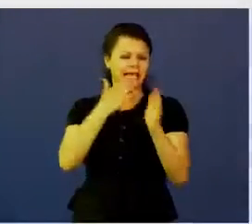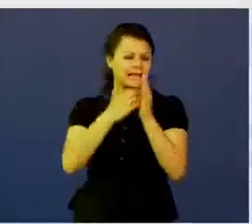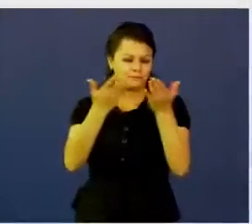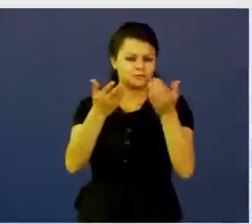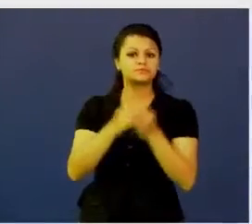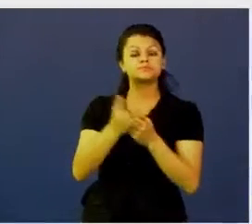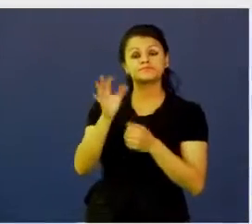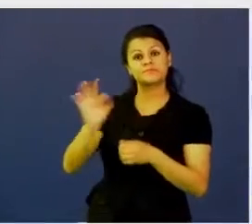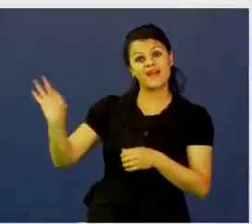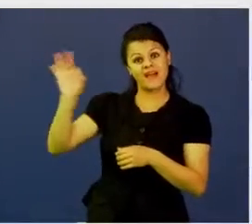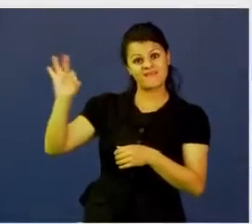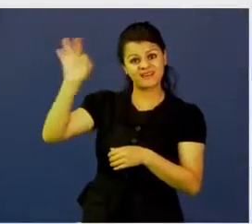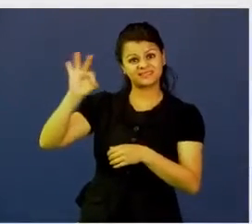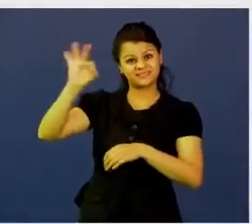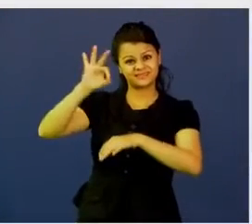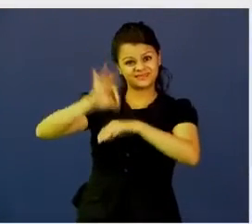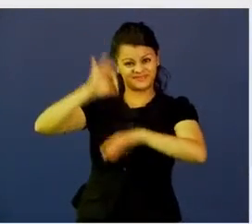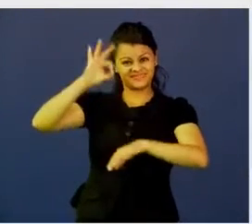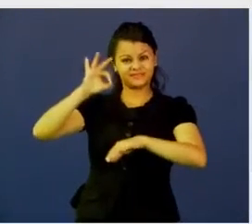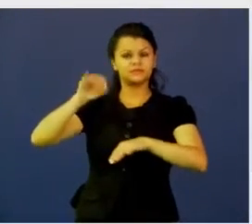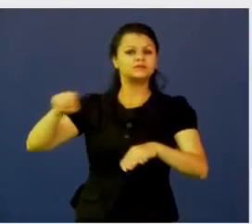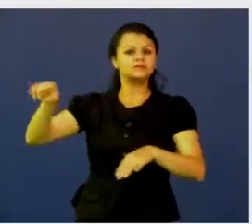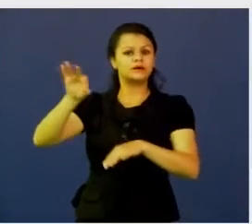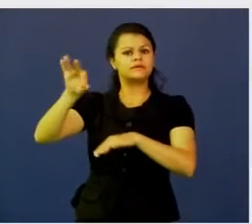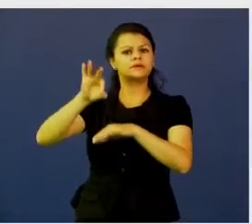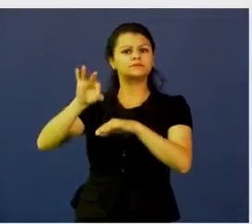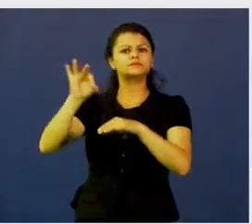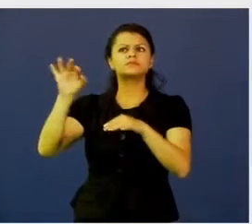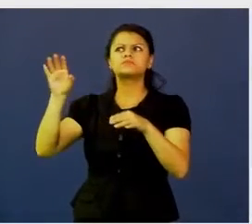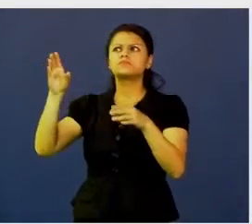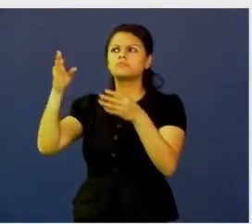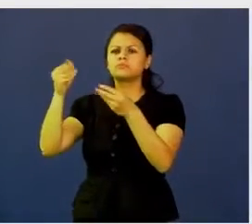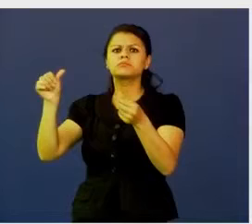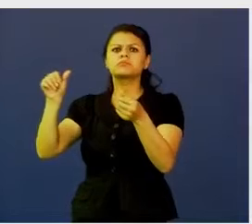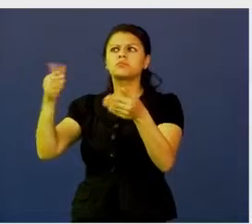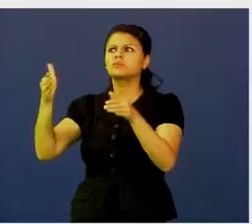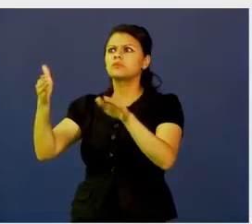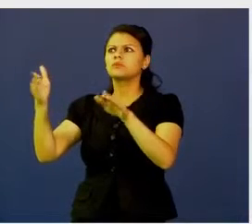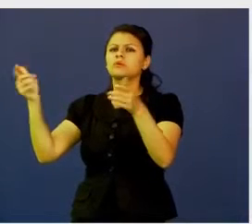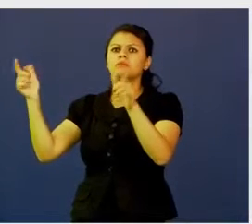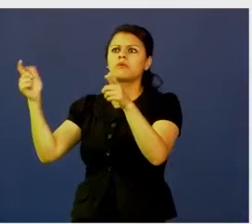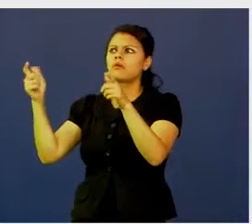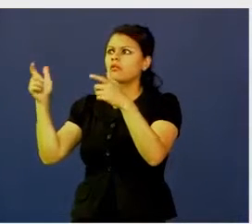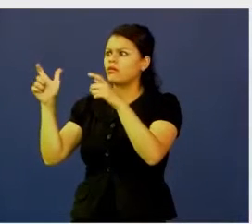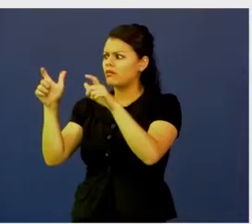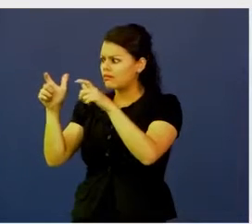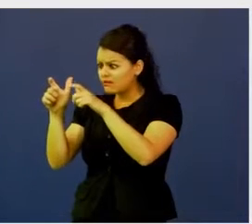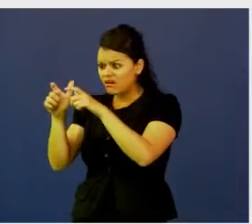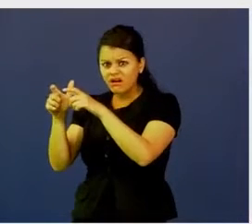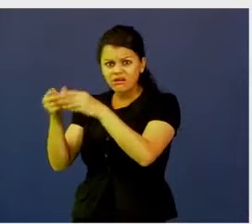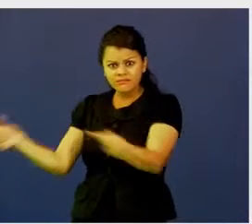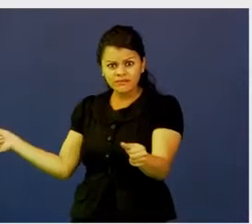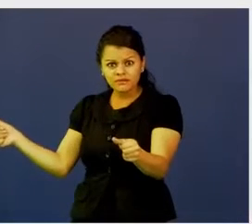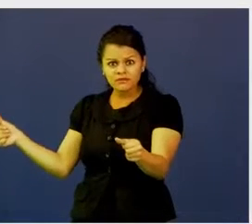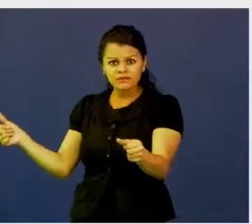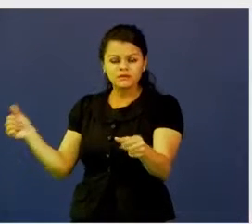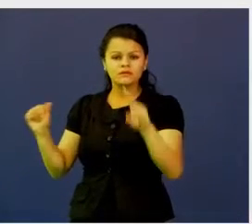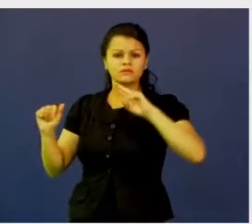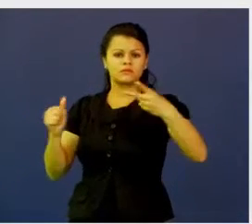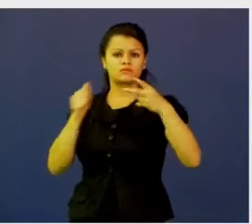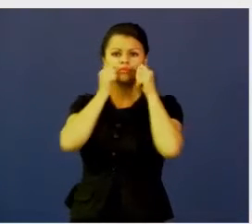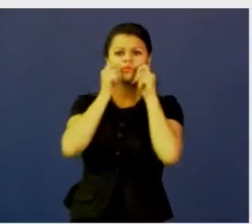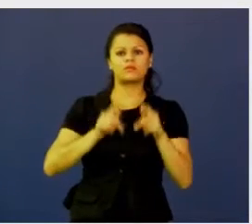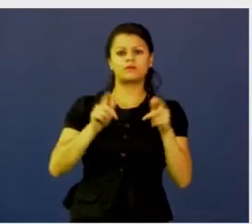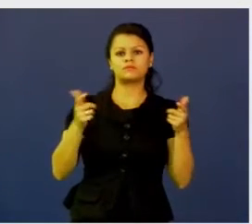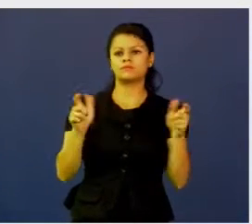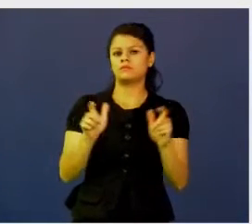muriendo, después que mueran las abejas seguramente seguimos nosotros como especie humana en extensión porque las abejas son las que